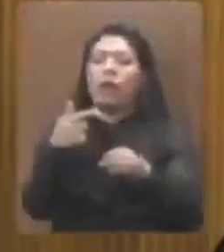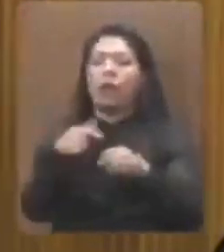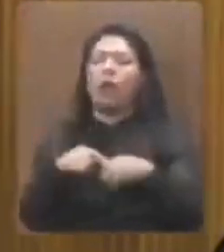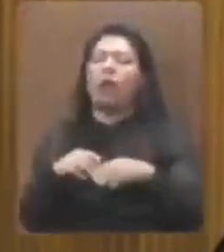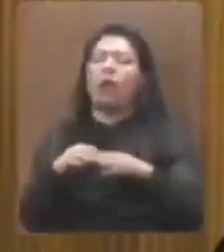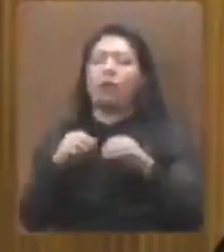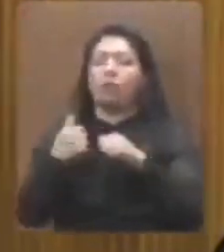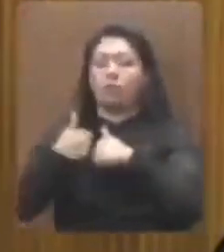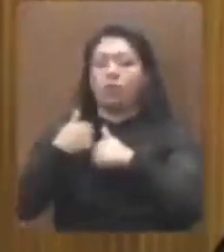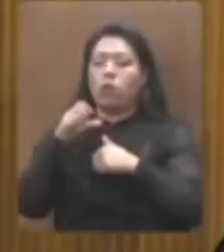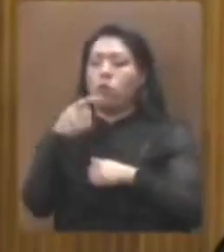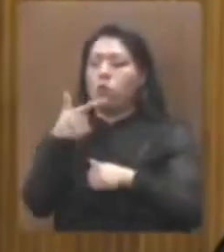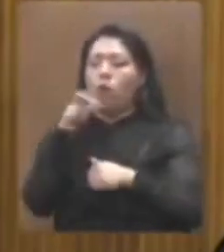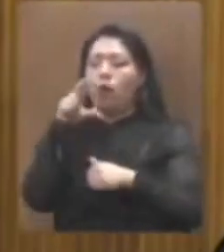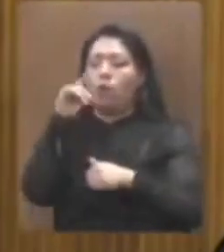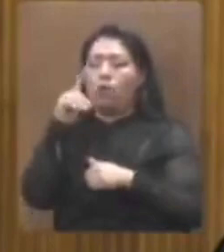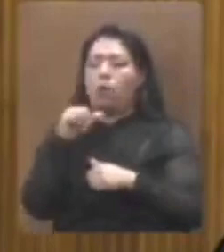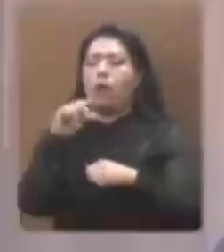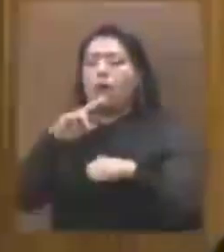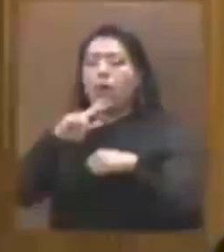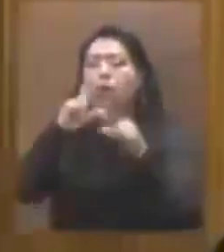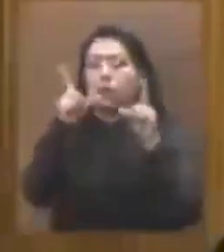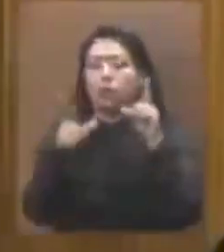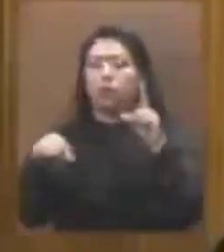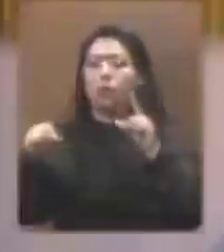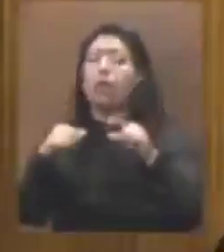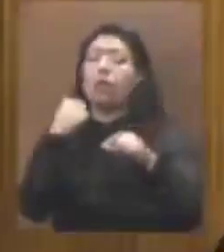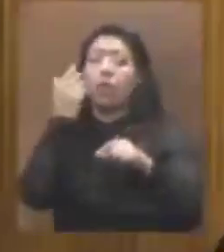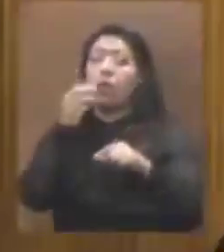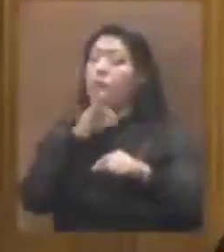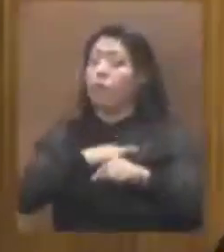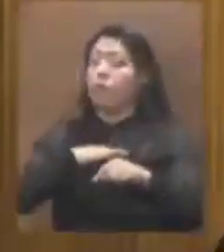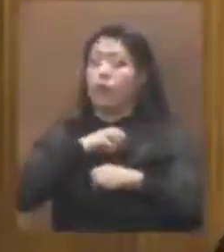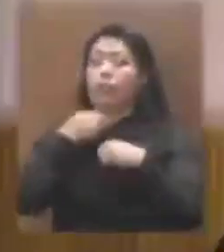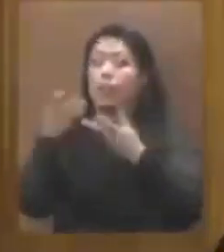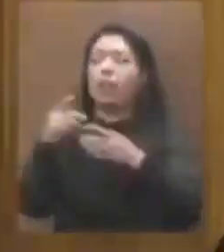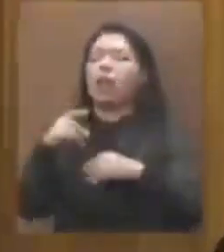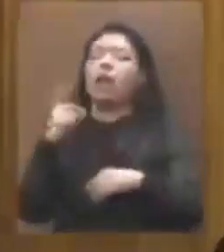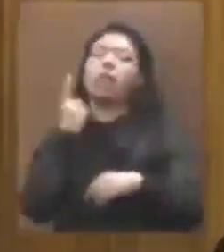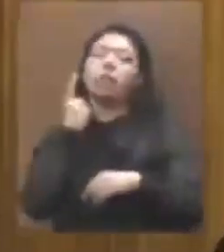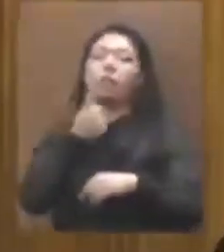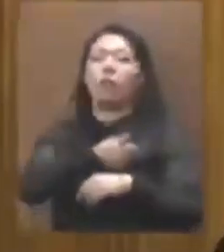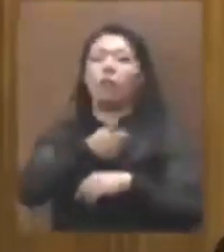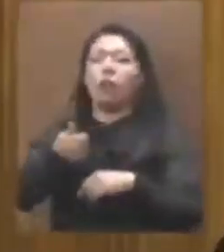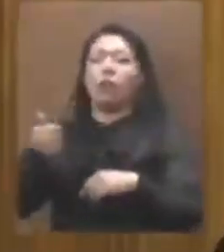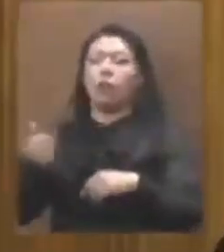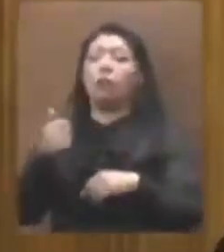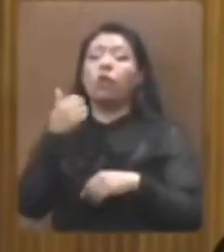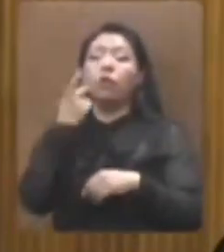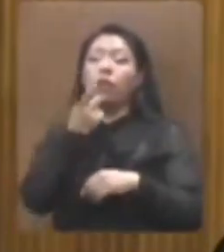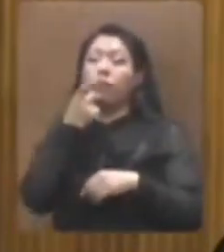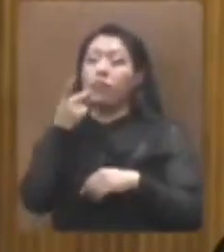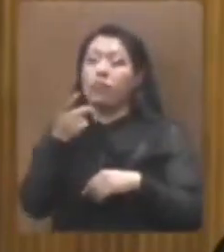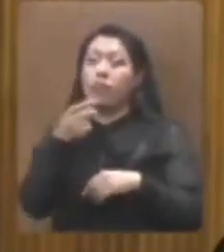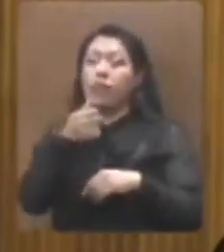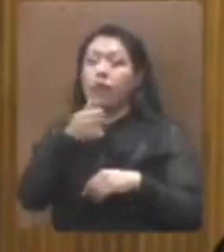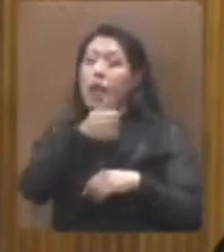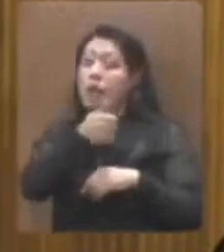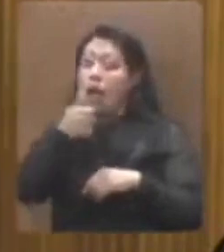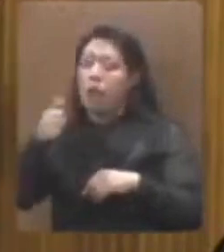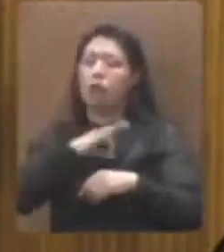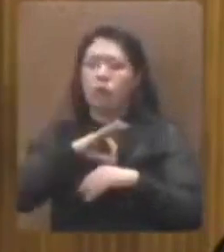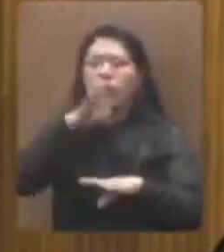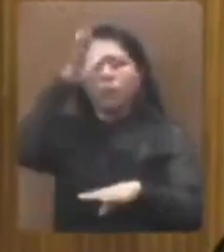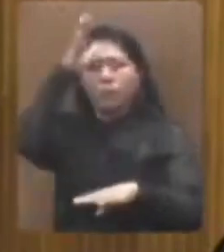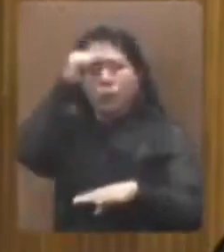felicito a las y los diputados de la Comisión y les pediría a mis compañeras diputados y diputadas fuéramos a favor para respaldar, no